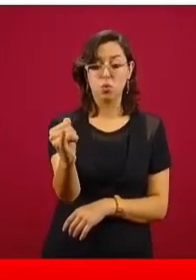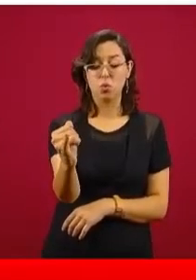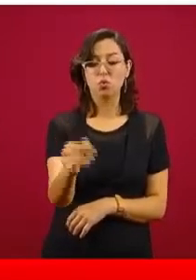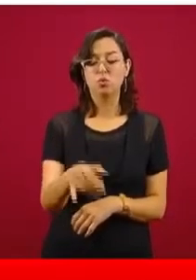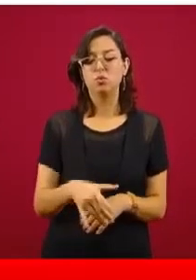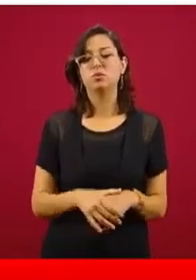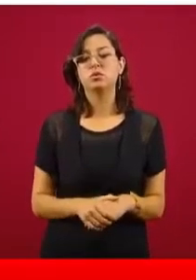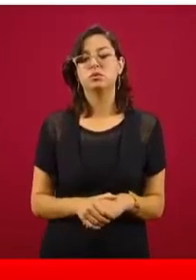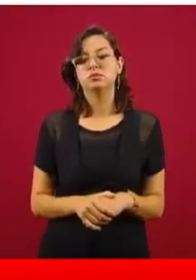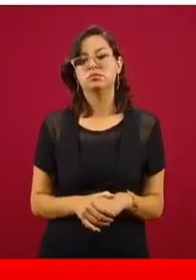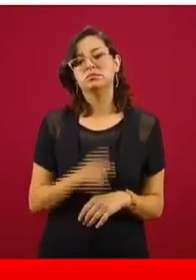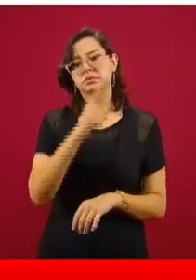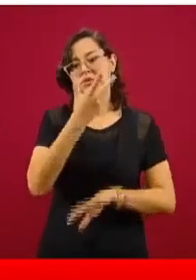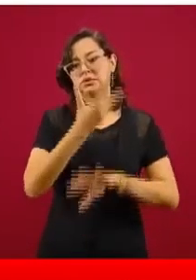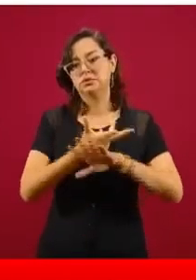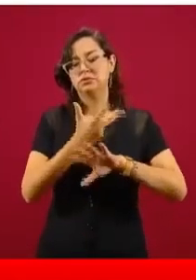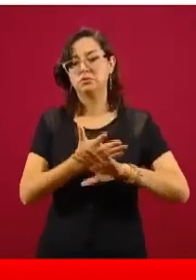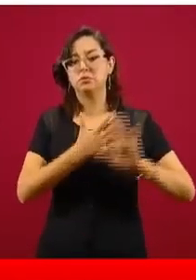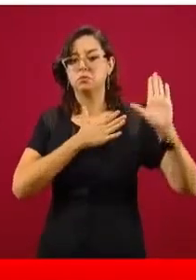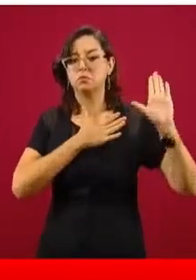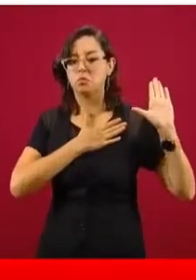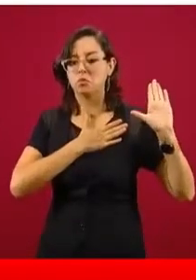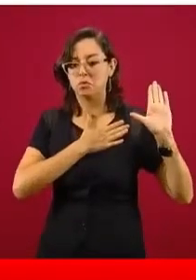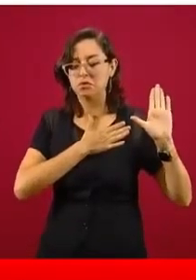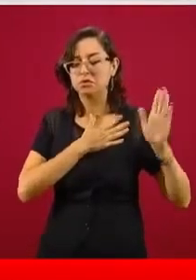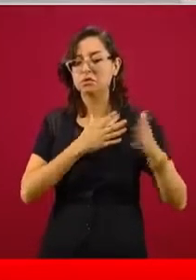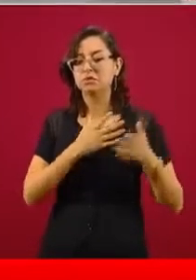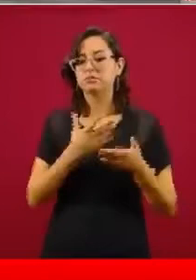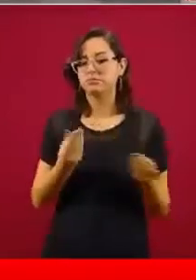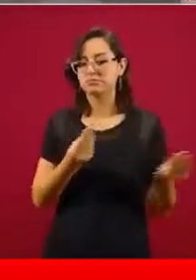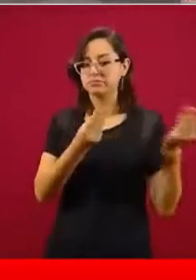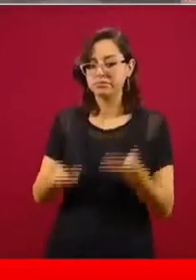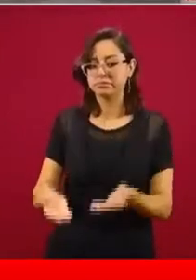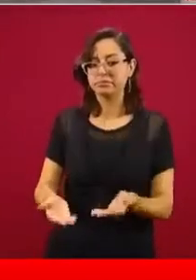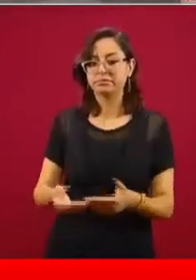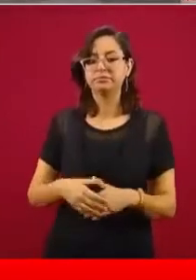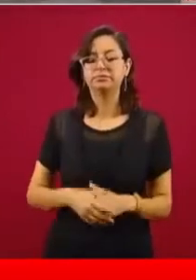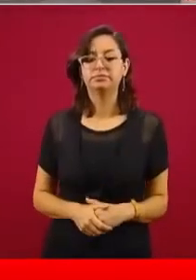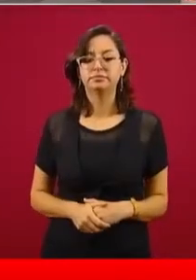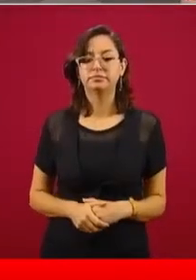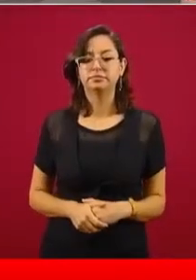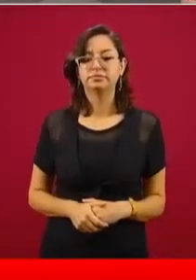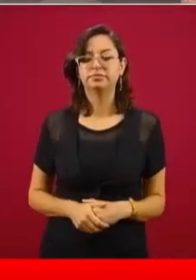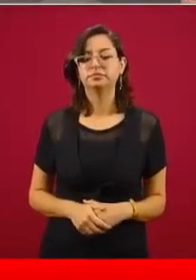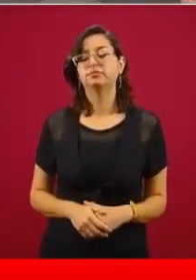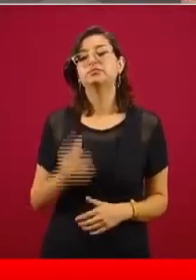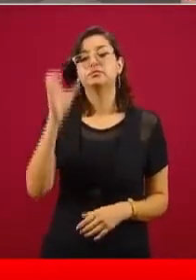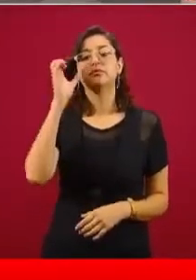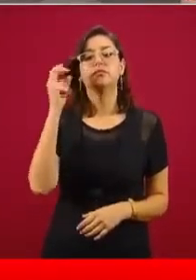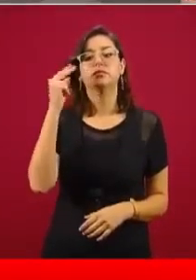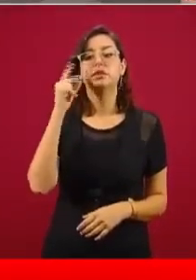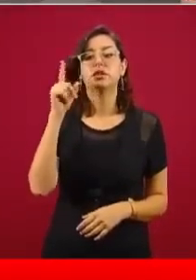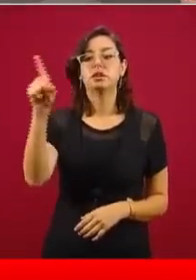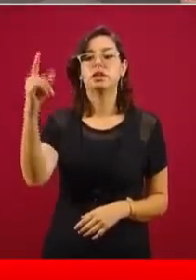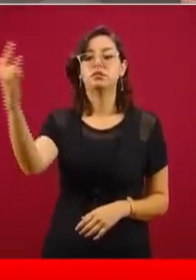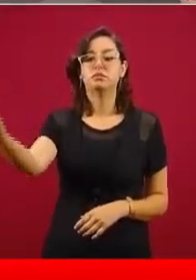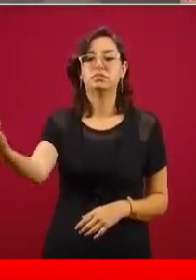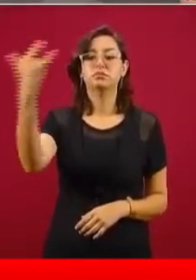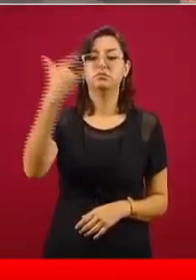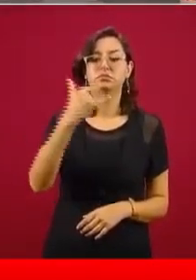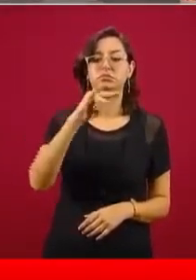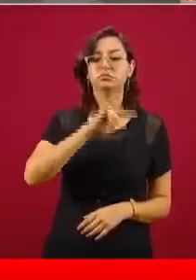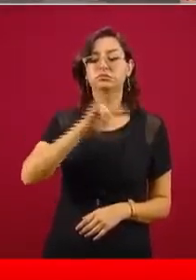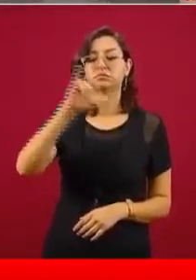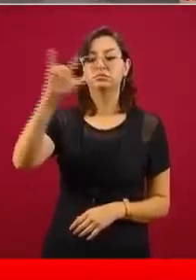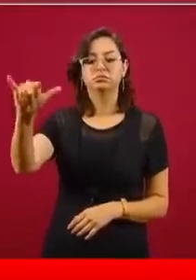compromiso que hicieron los Estados Unidos con México. El puente aéreo con China, bueno, el día de hoy